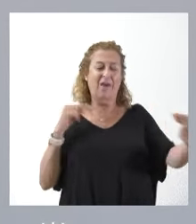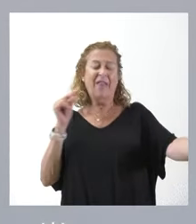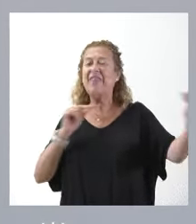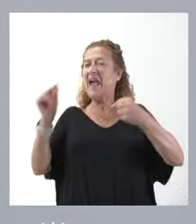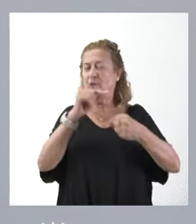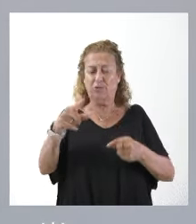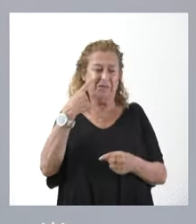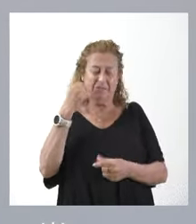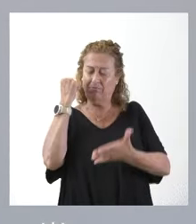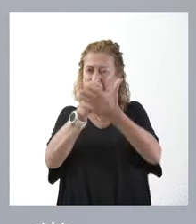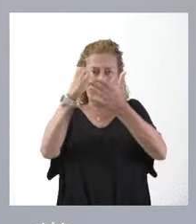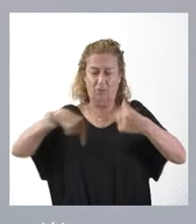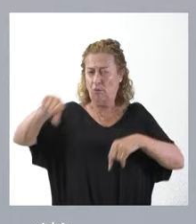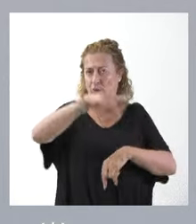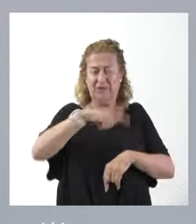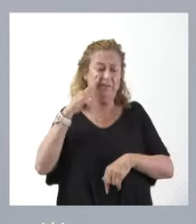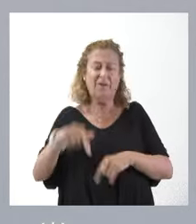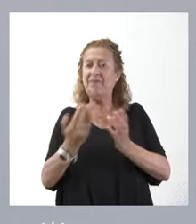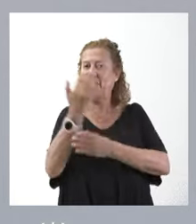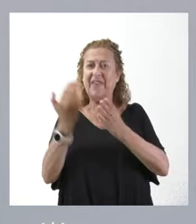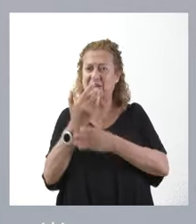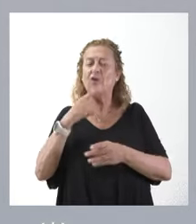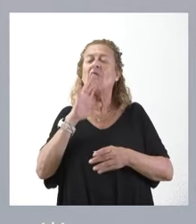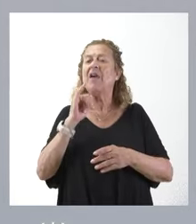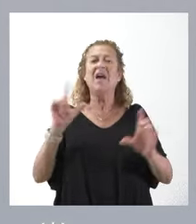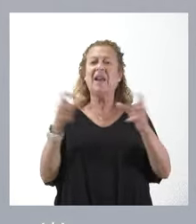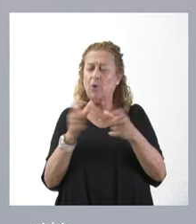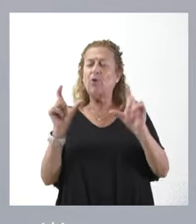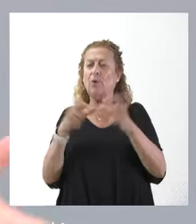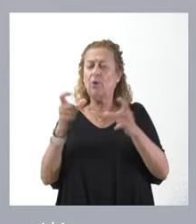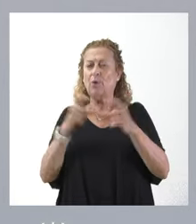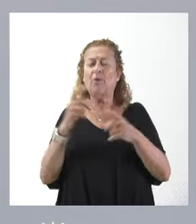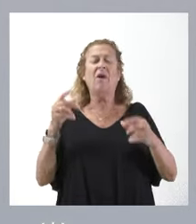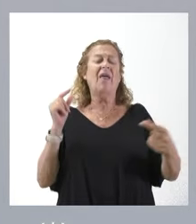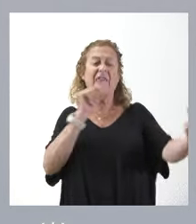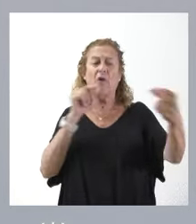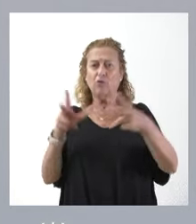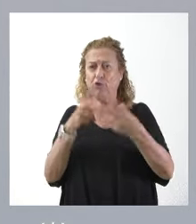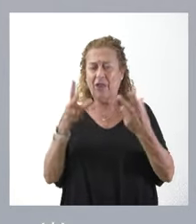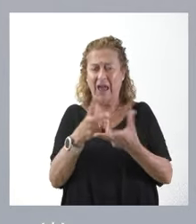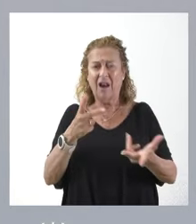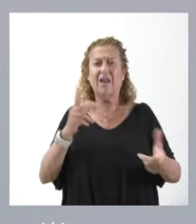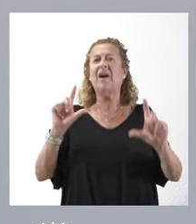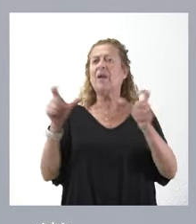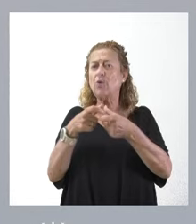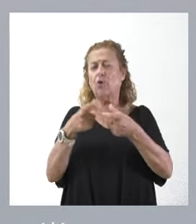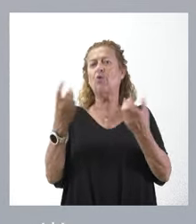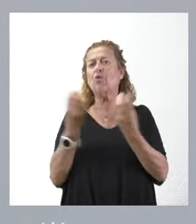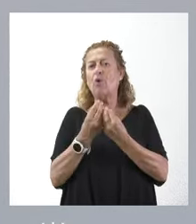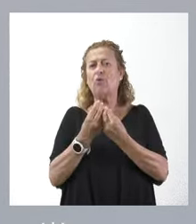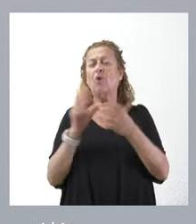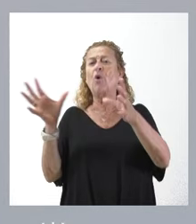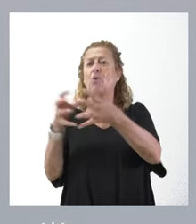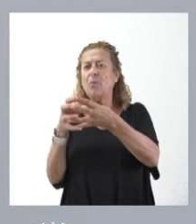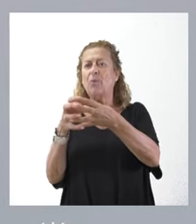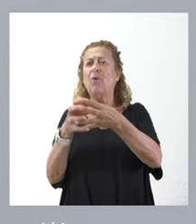que habrán visto ustedes en estos días, donde ha habido reuniones en el ámbito del diálogo social, reuniones con el colectivo